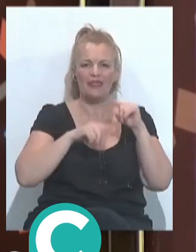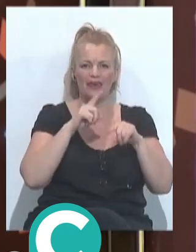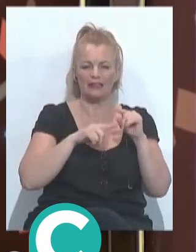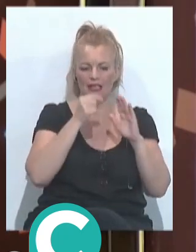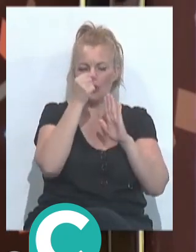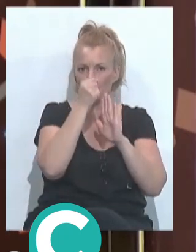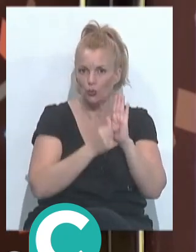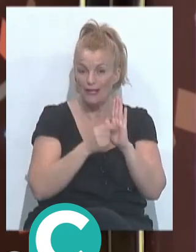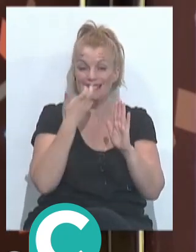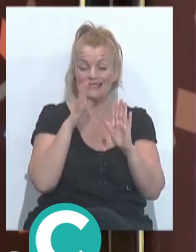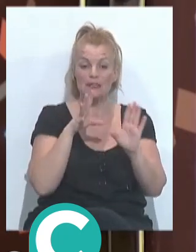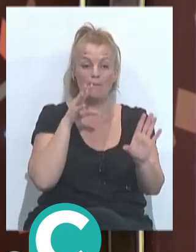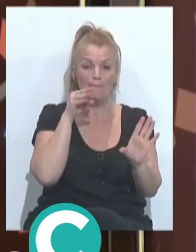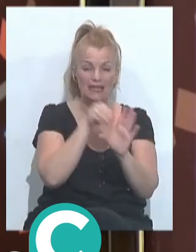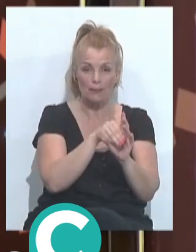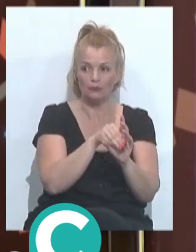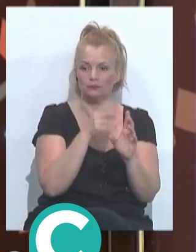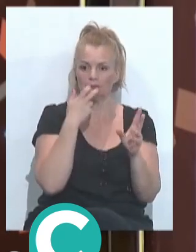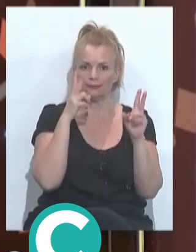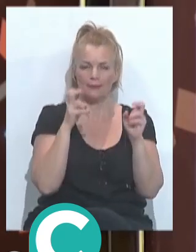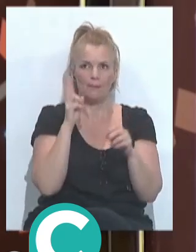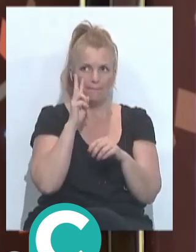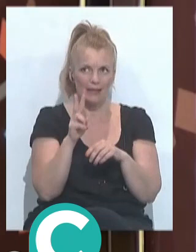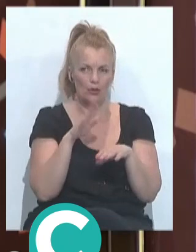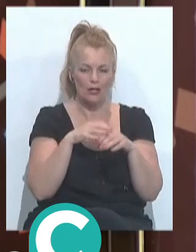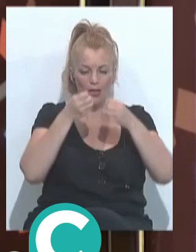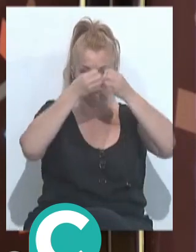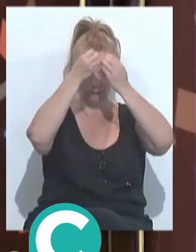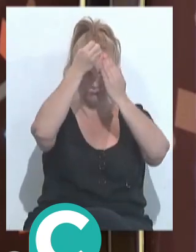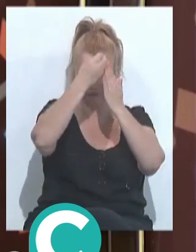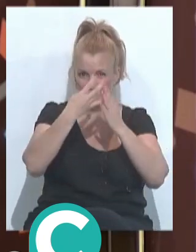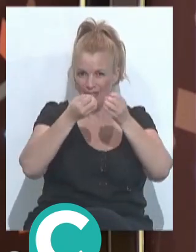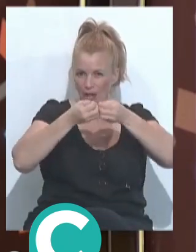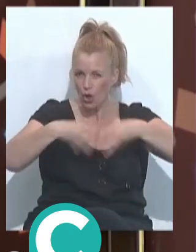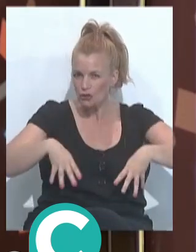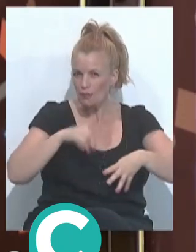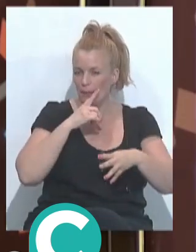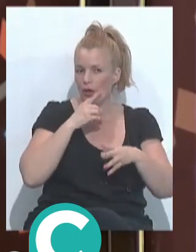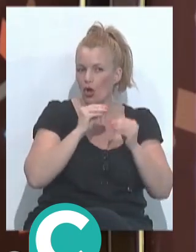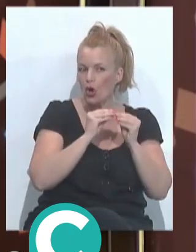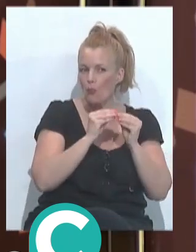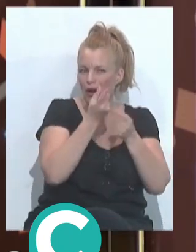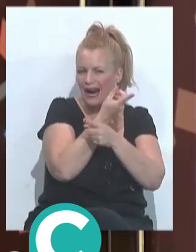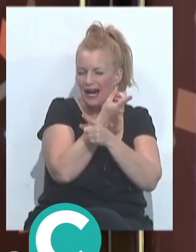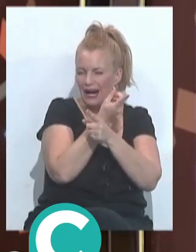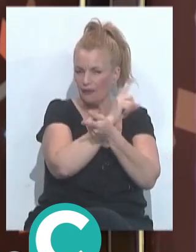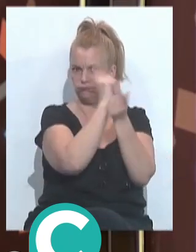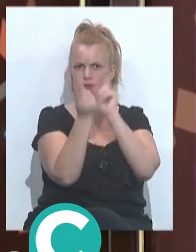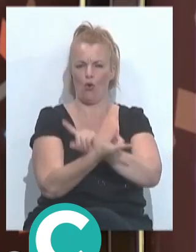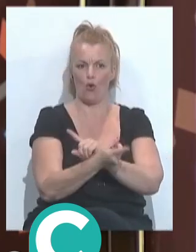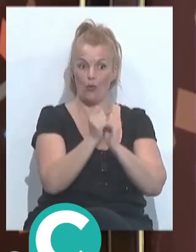Y ya, si nos metemos en ver el desglose de los puntos, de cómo varían de una fase a otra